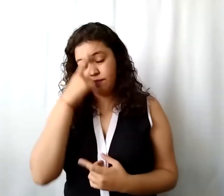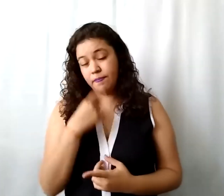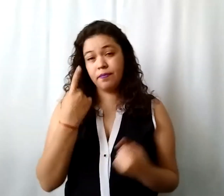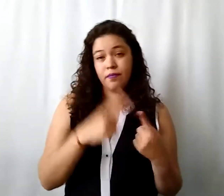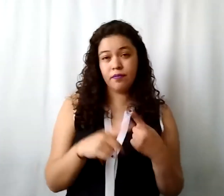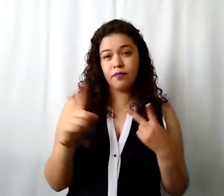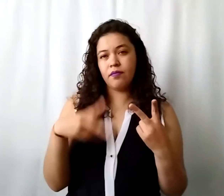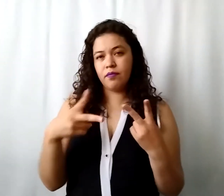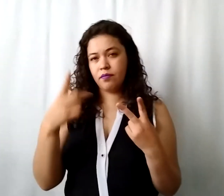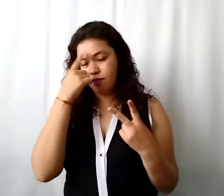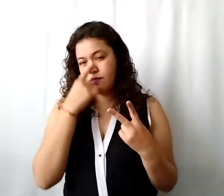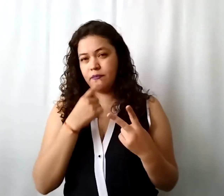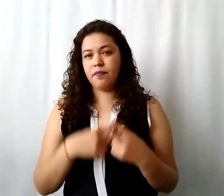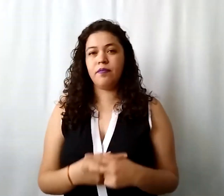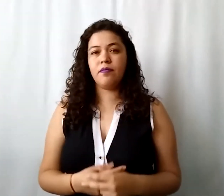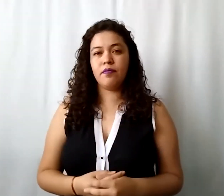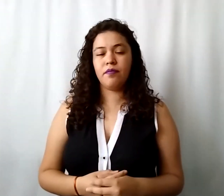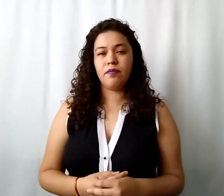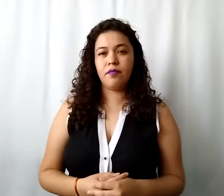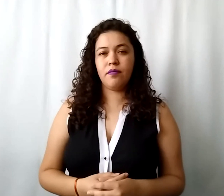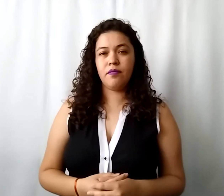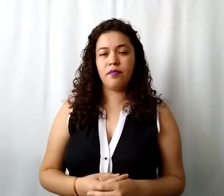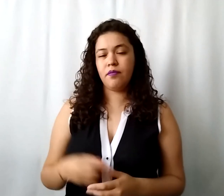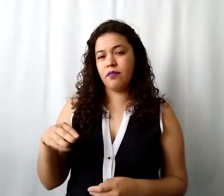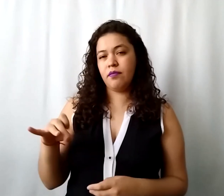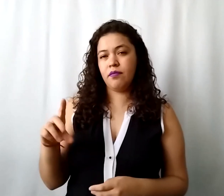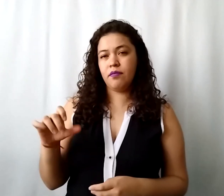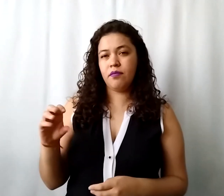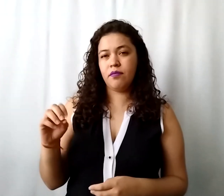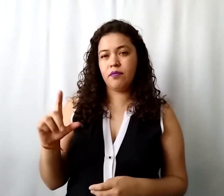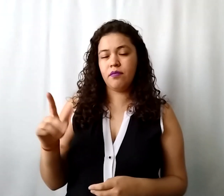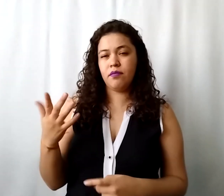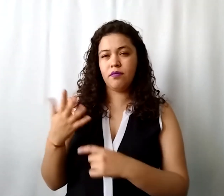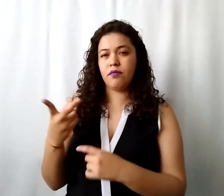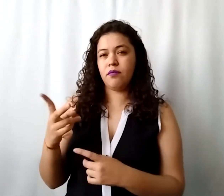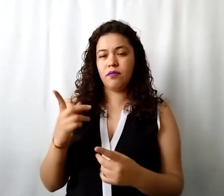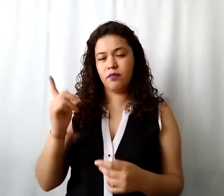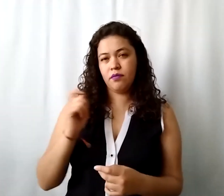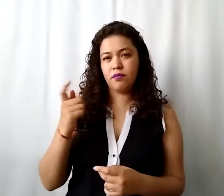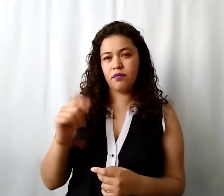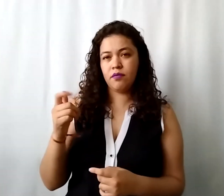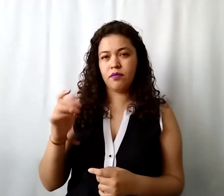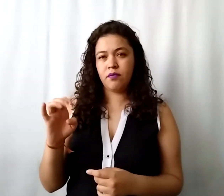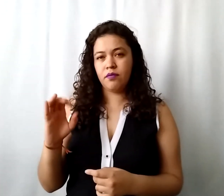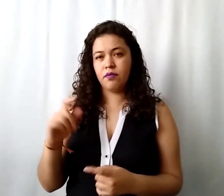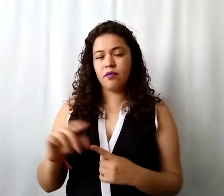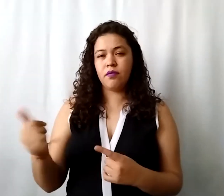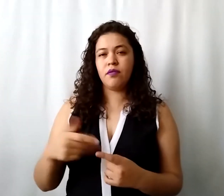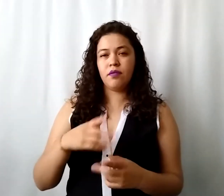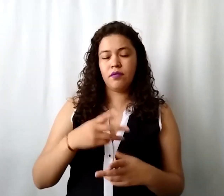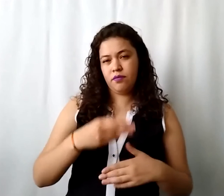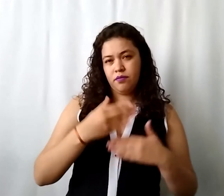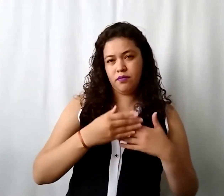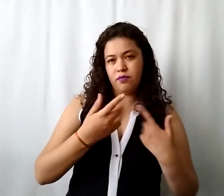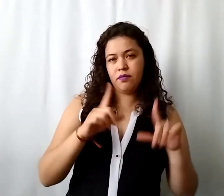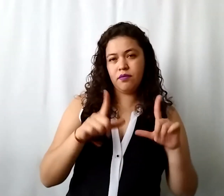sí en este caso Marisol dice son dos tipos de becas una monetaria y otra a través de plataformas serían dos proyectos